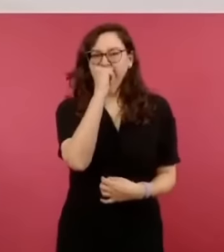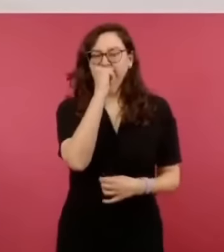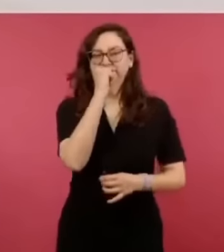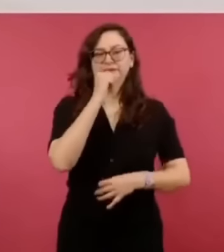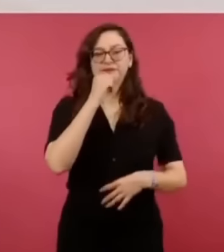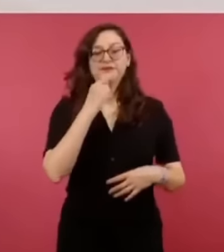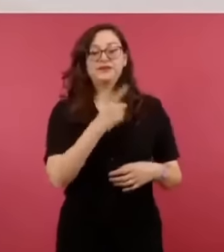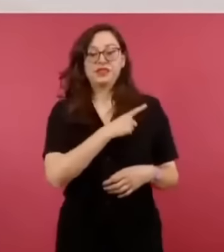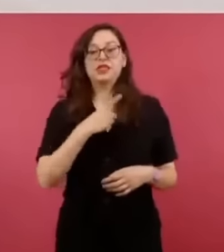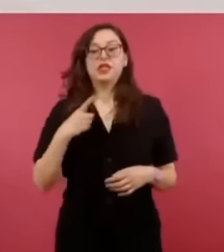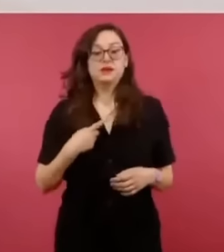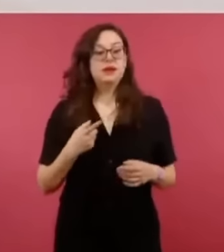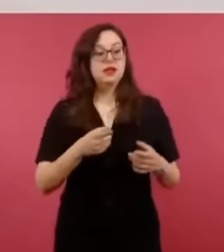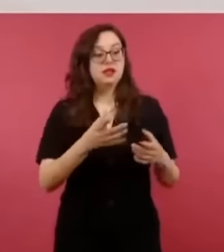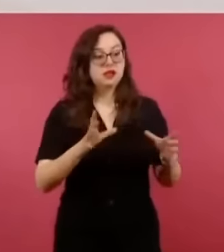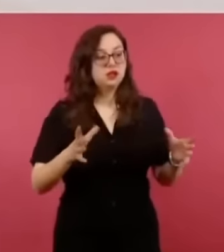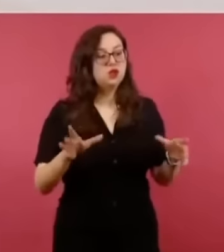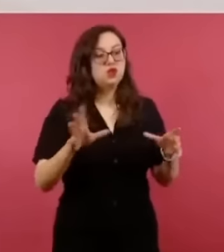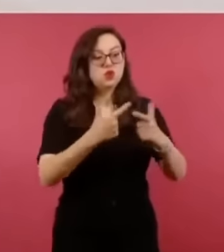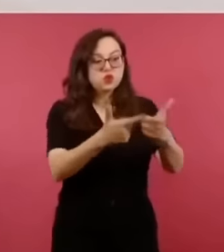y manipulación.